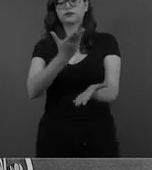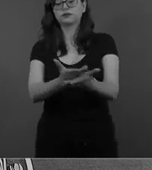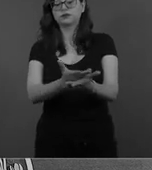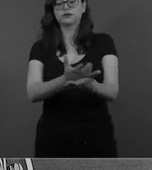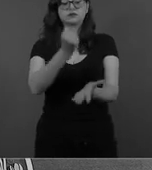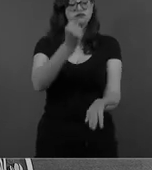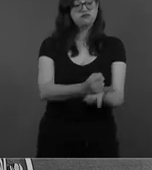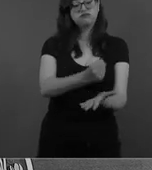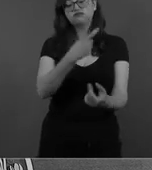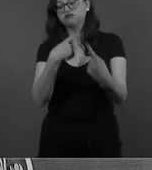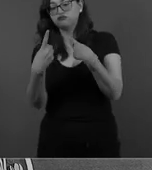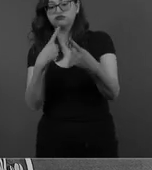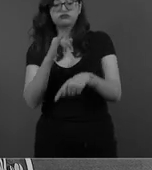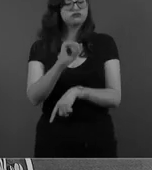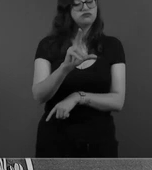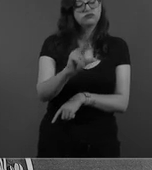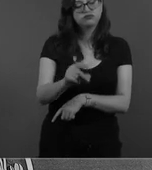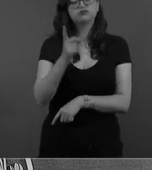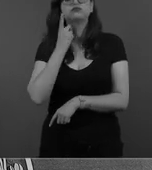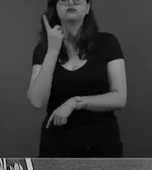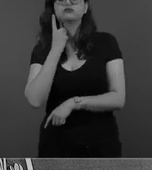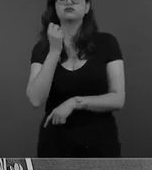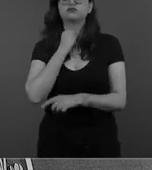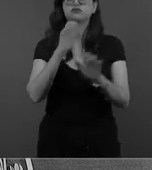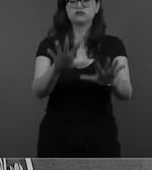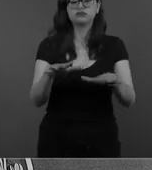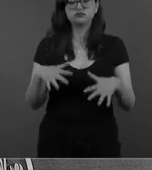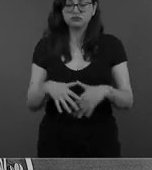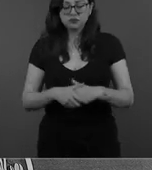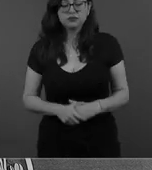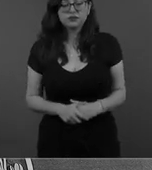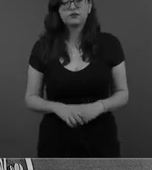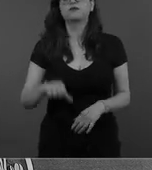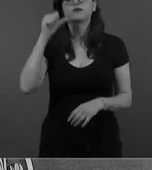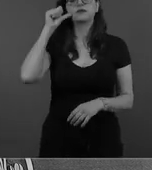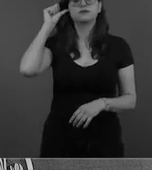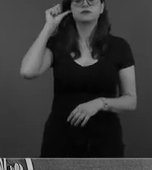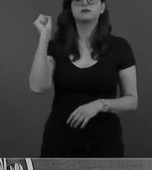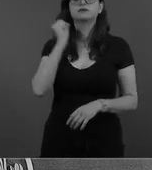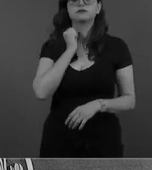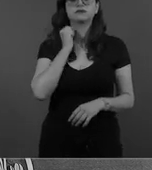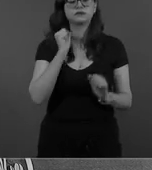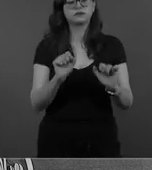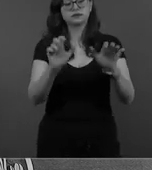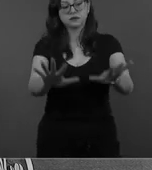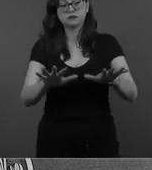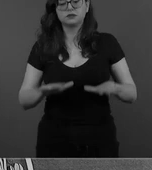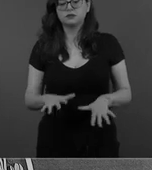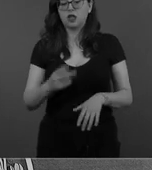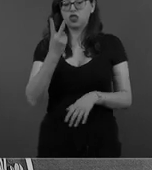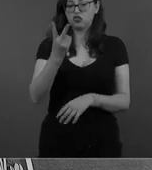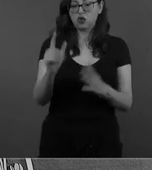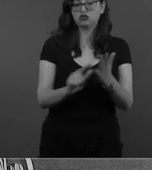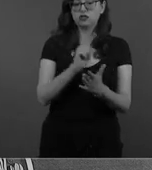Cámara de Diputados. El día de ayer en el Pleno del Senado se aprobaron dos reformas muy importantes que